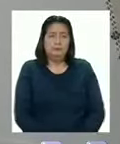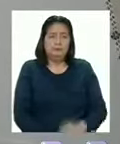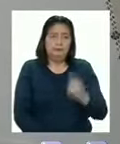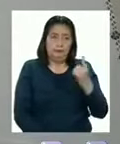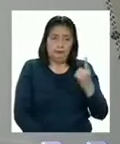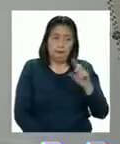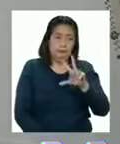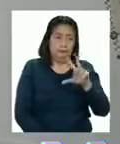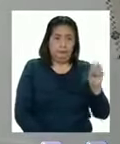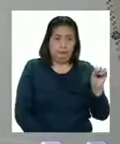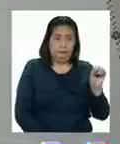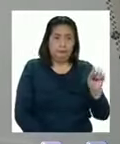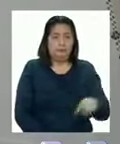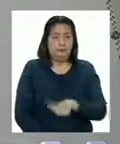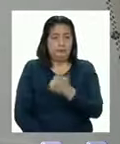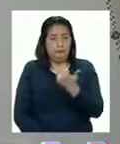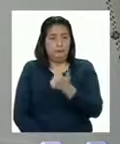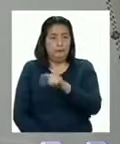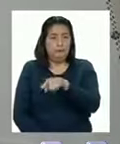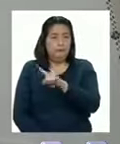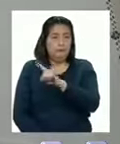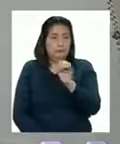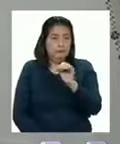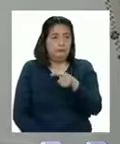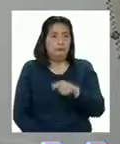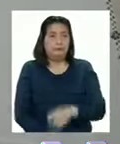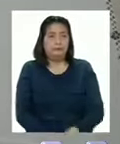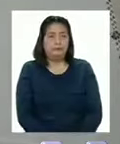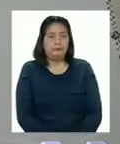Una en el trescientos Y otra para el cien